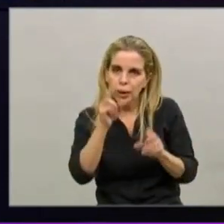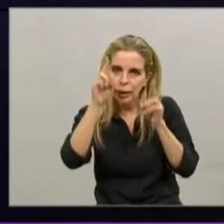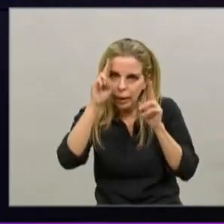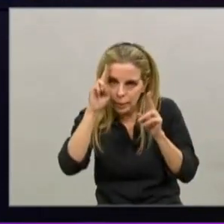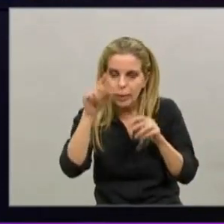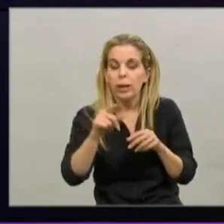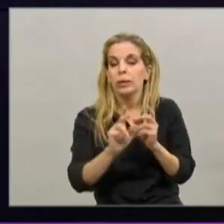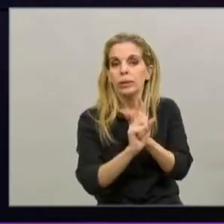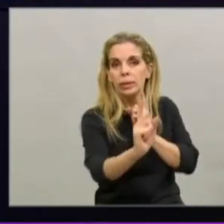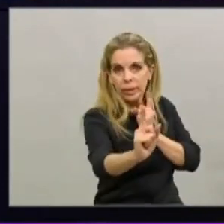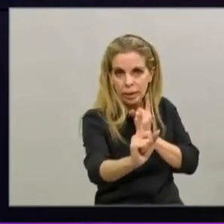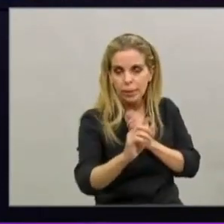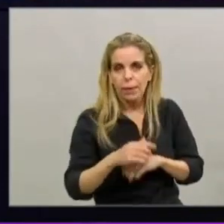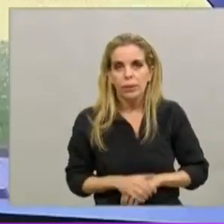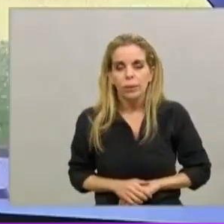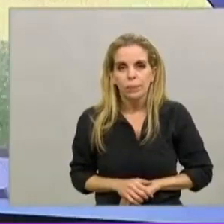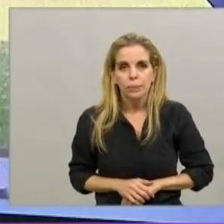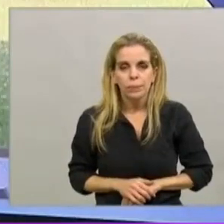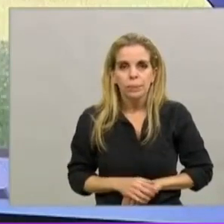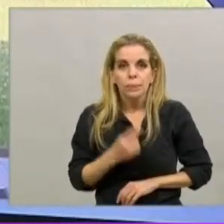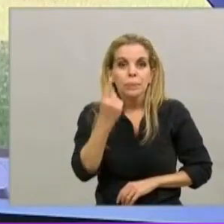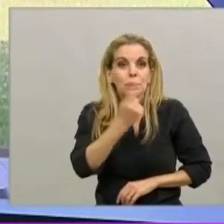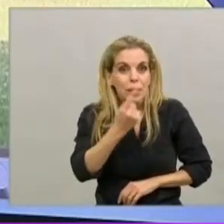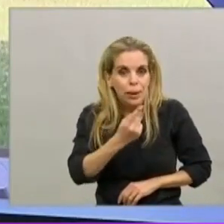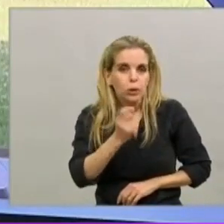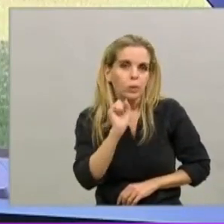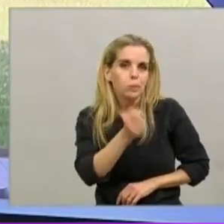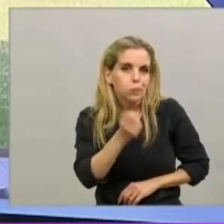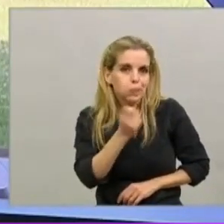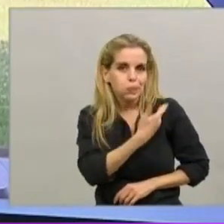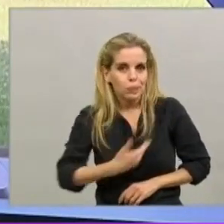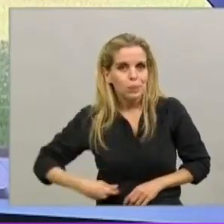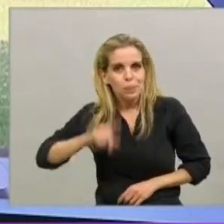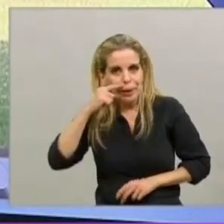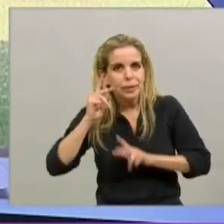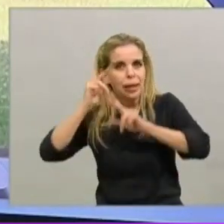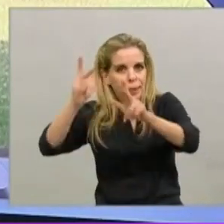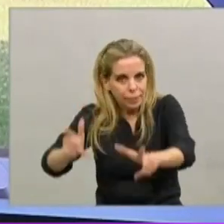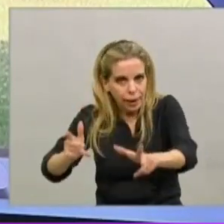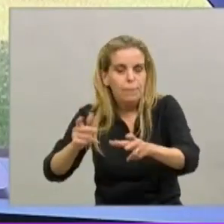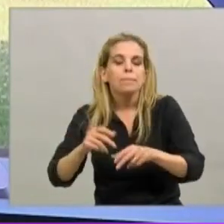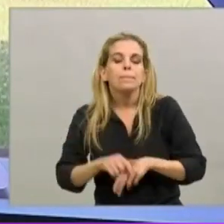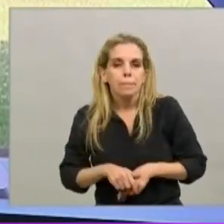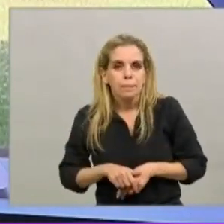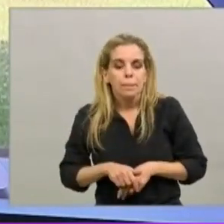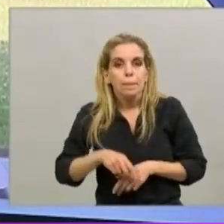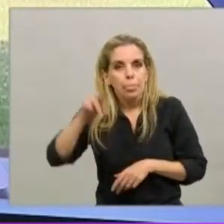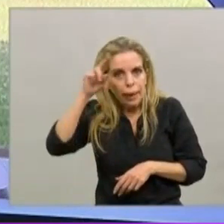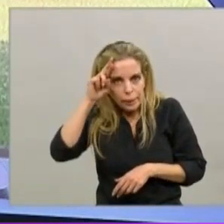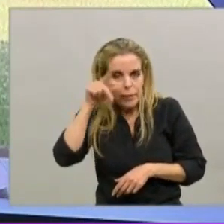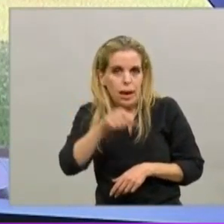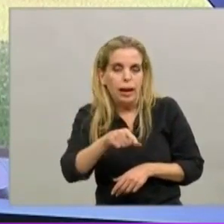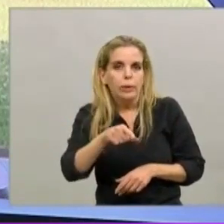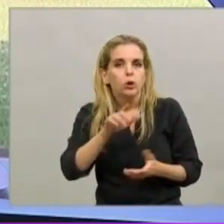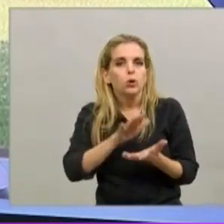por el aumento de los casos. Lo primero, y ya lo mencionó el Presidente, es redoblar las medidas para reducir la movilidad